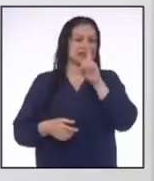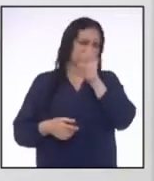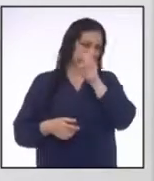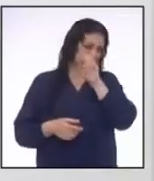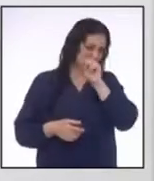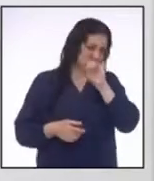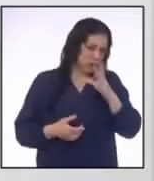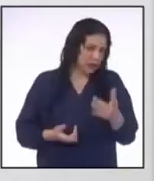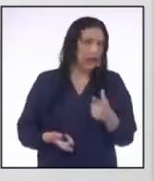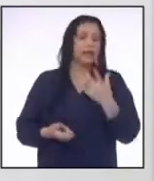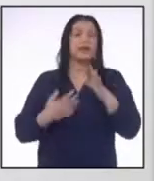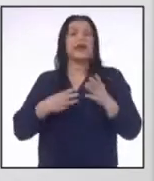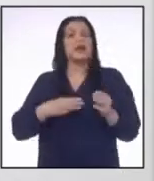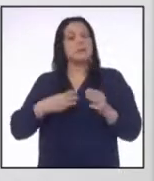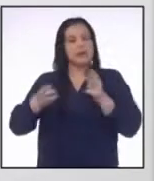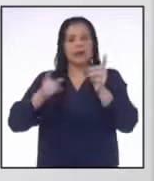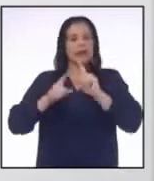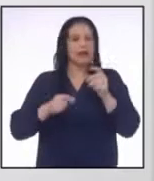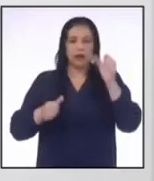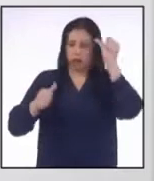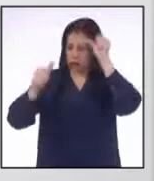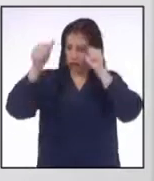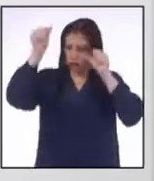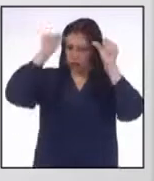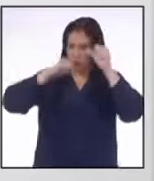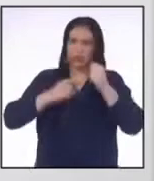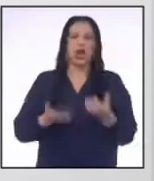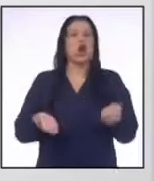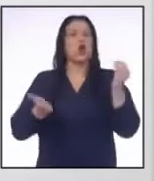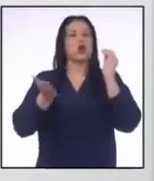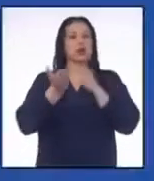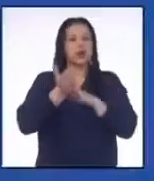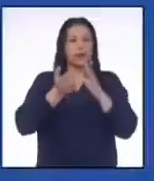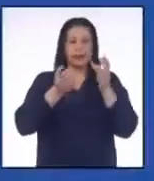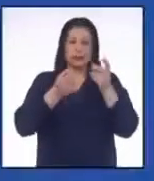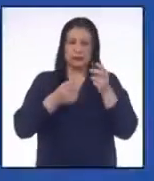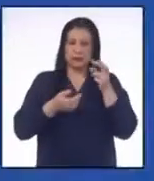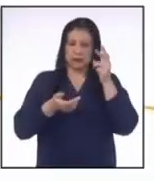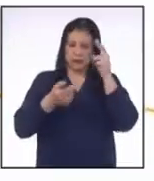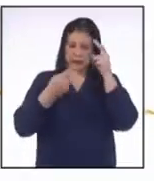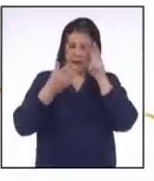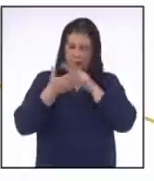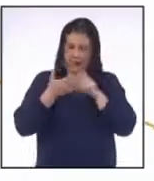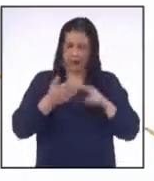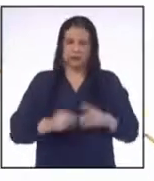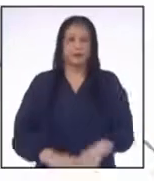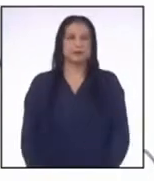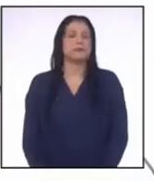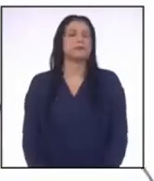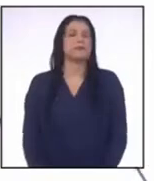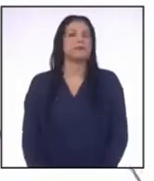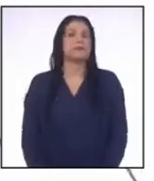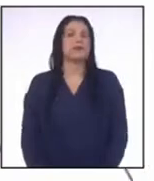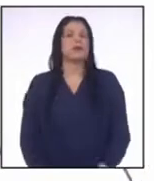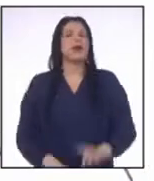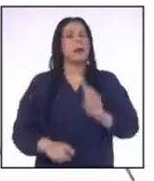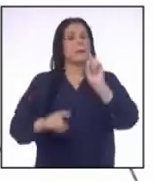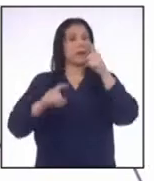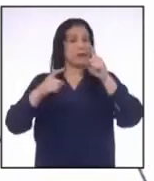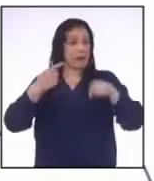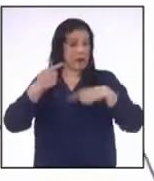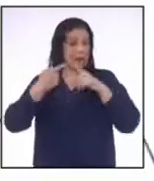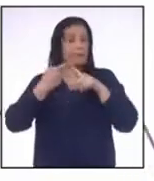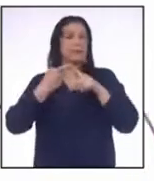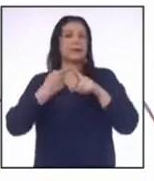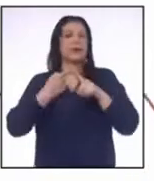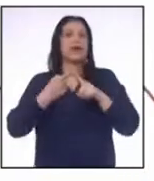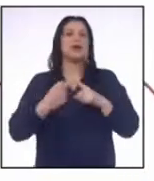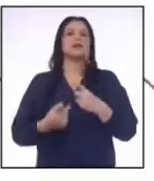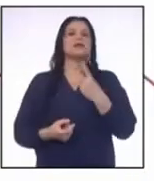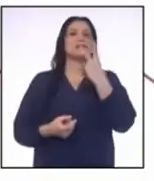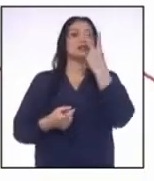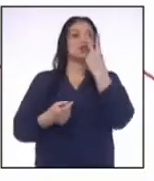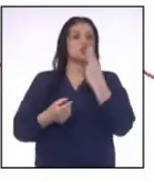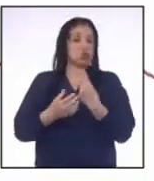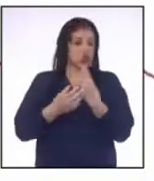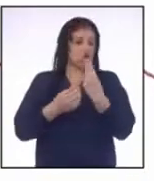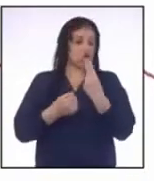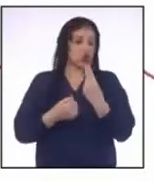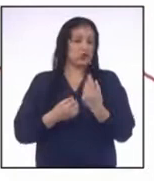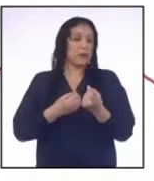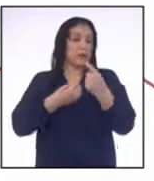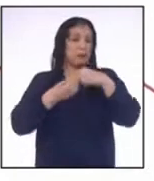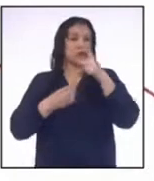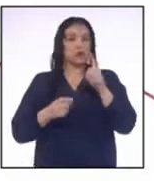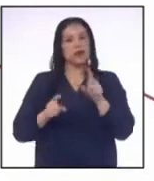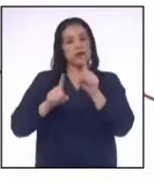tal forma que no queden dudas Repasemos juntos Propiedad 1 Si a los dos miembros de una